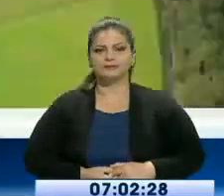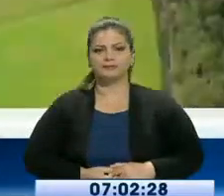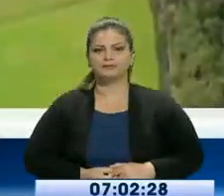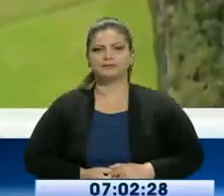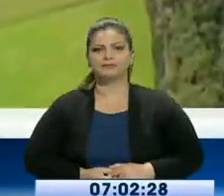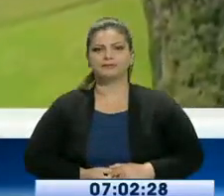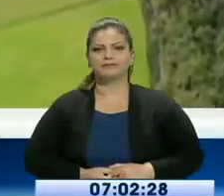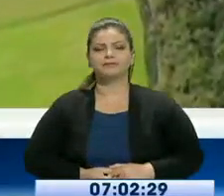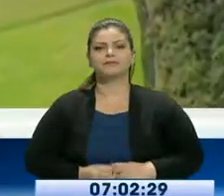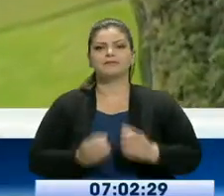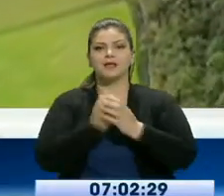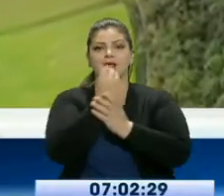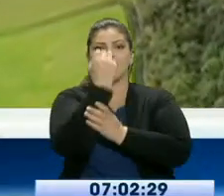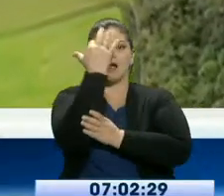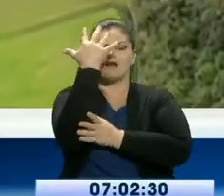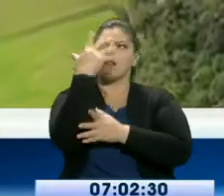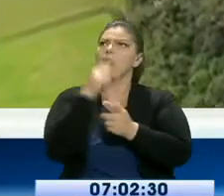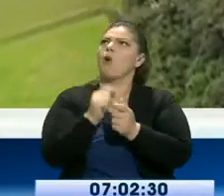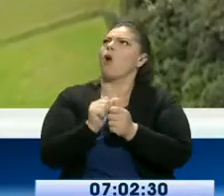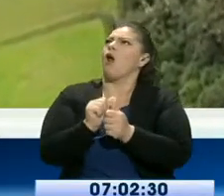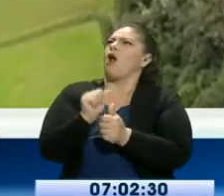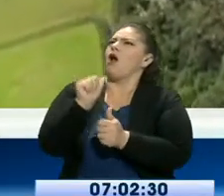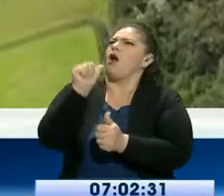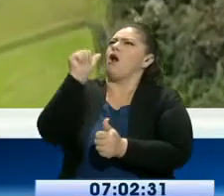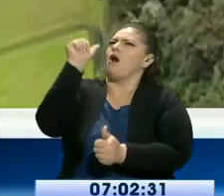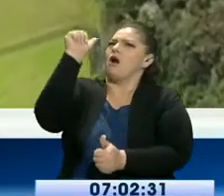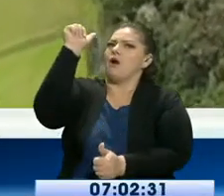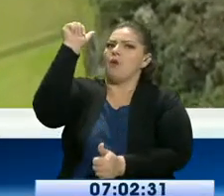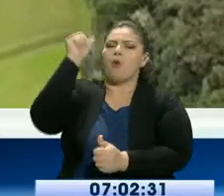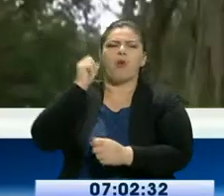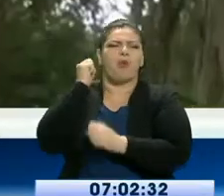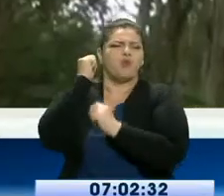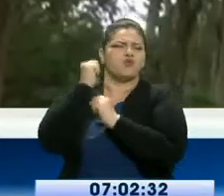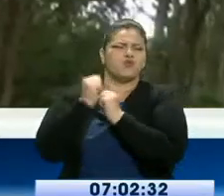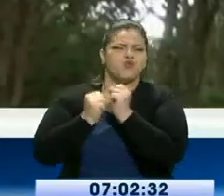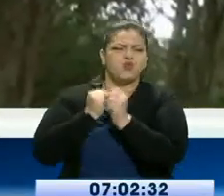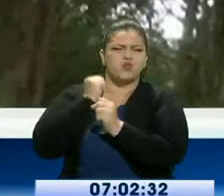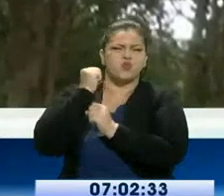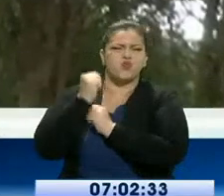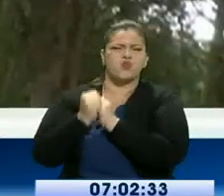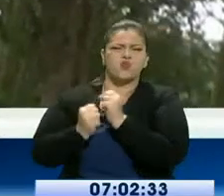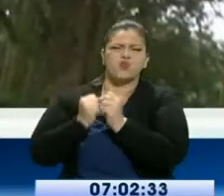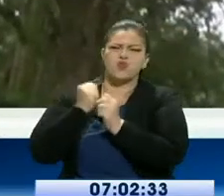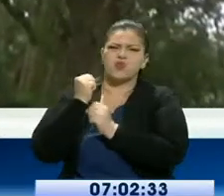árboles de larga data, que normalmente duran décadas erguidos.